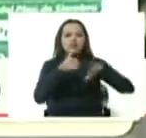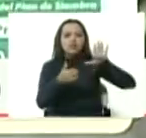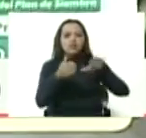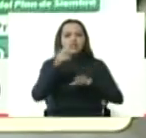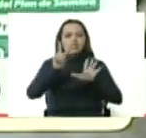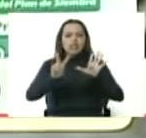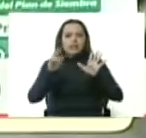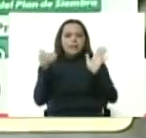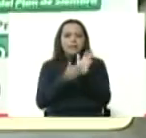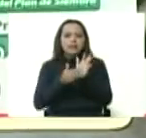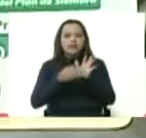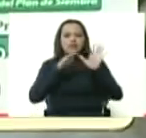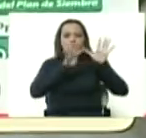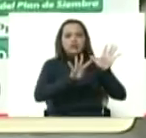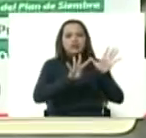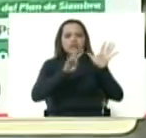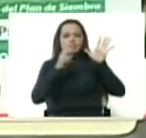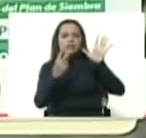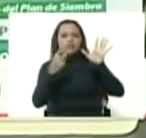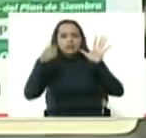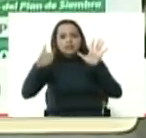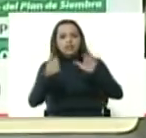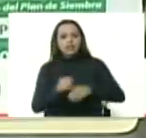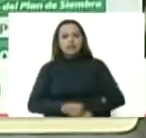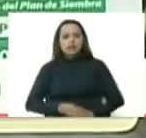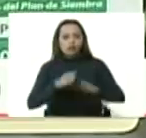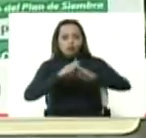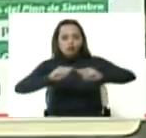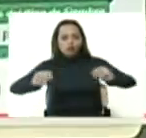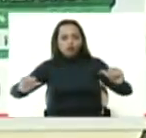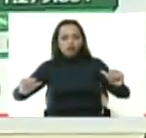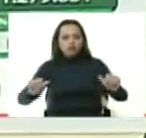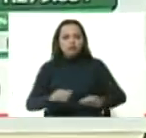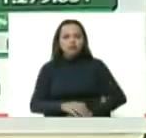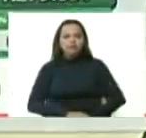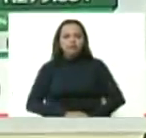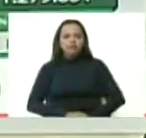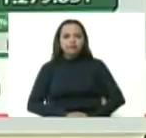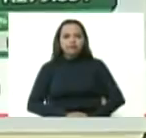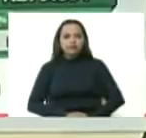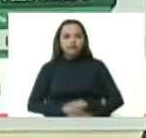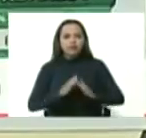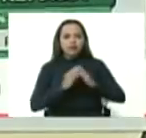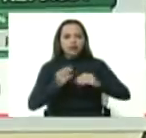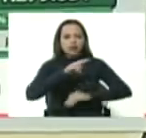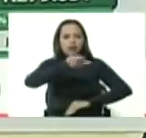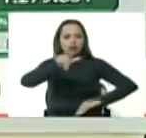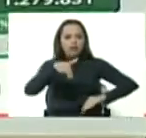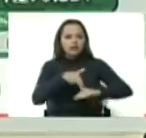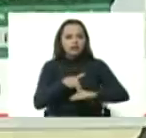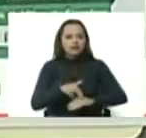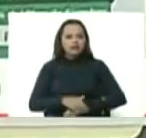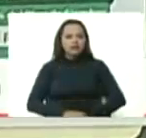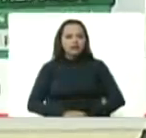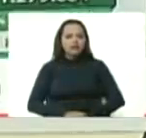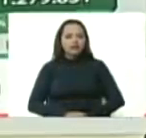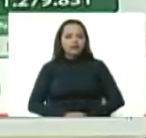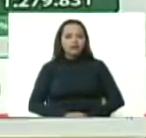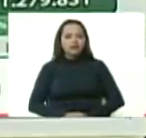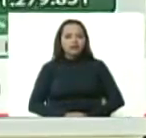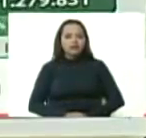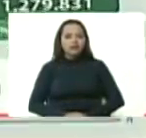367 mil 976 hectáreas a nivel nacional, es la meta